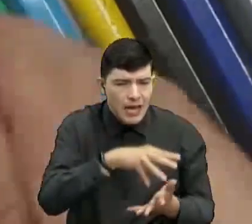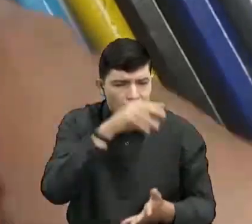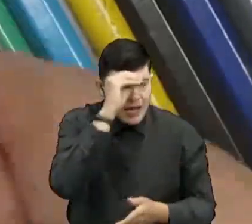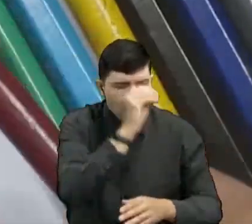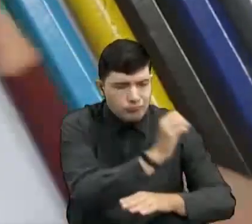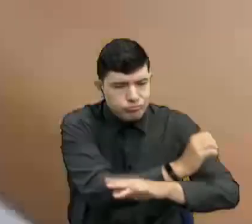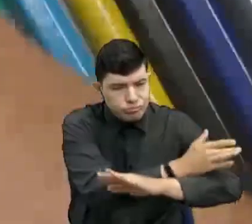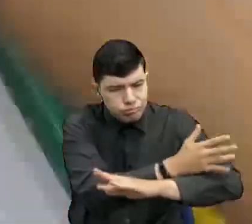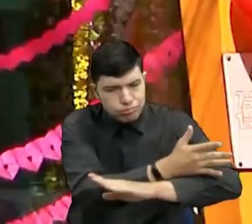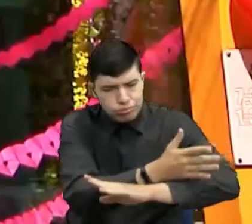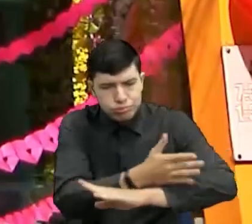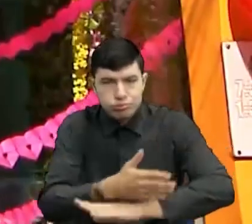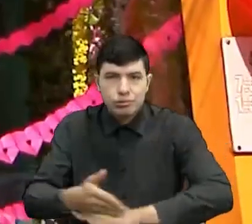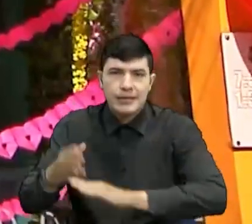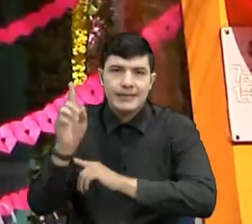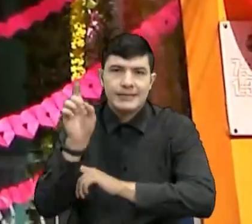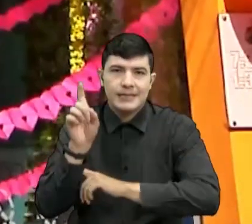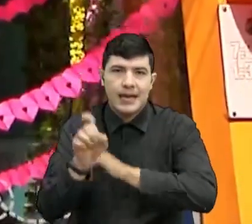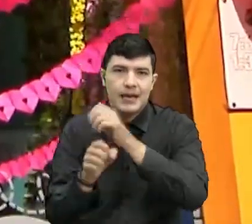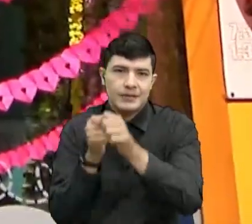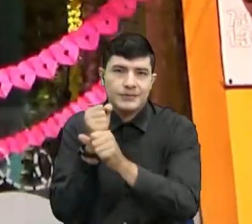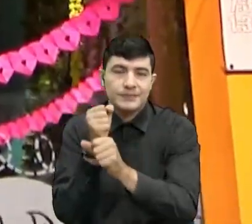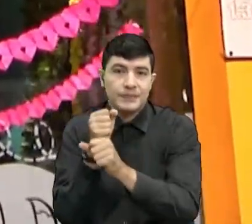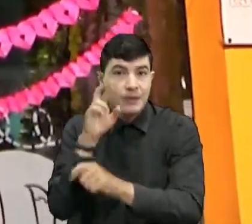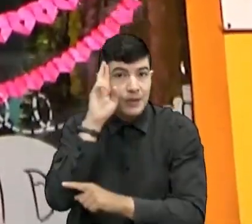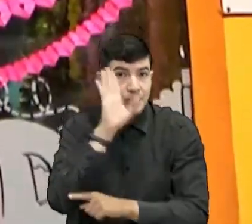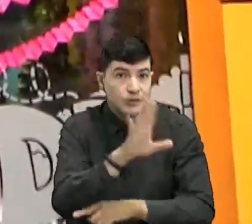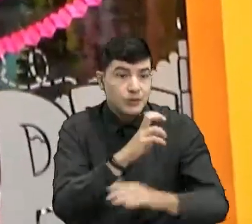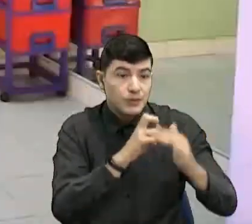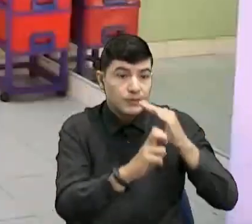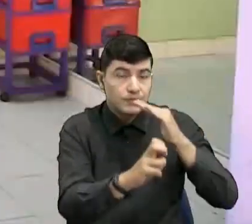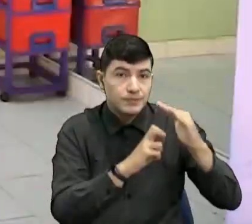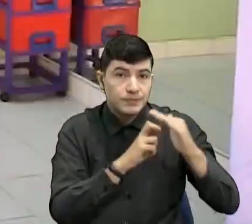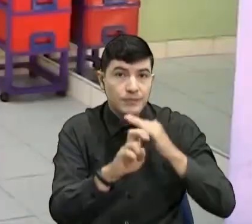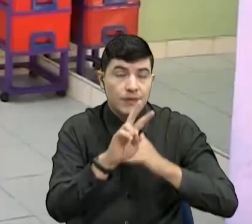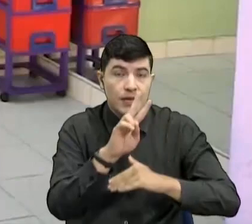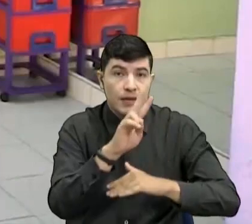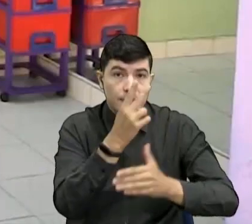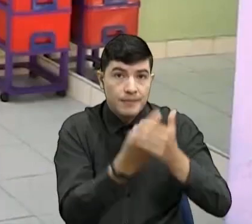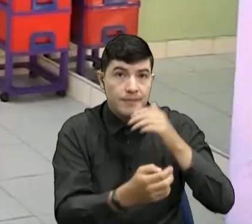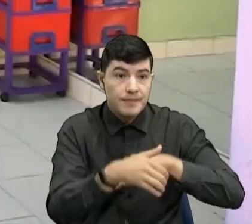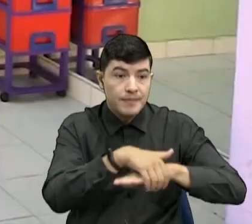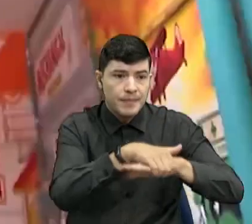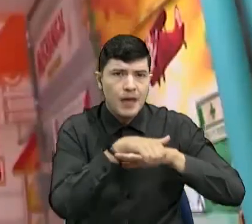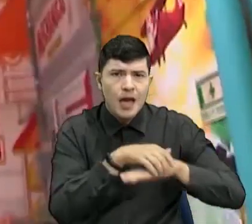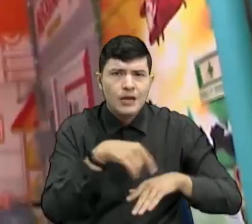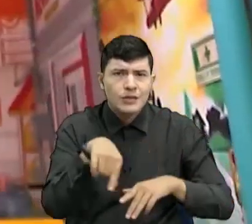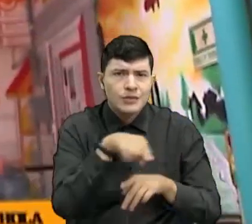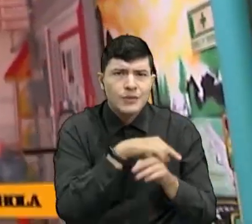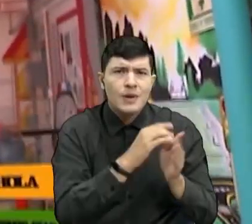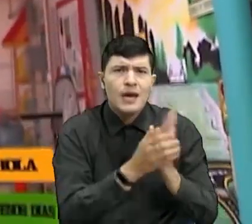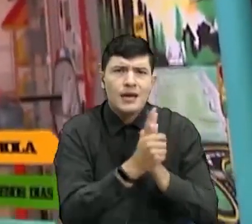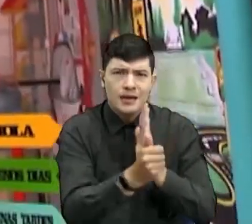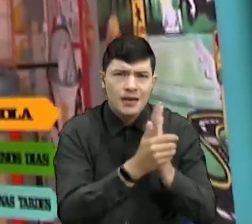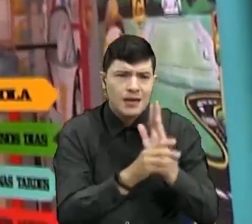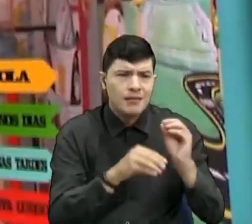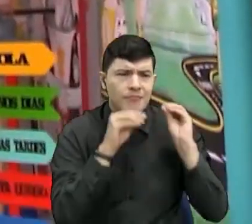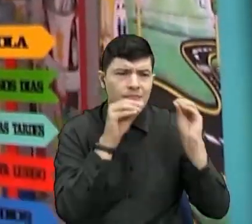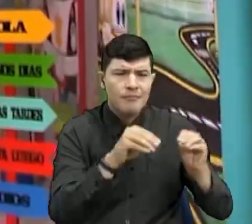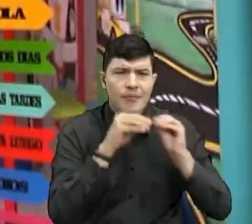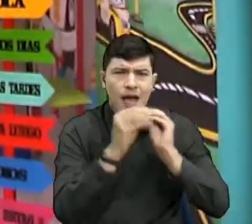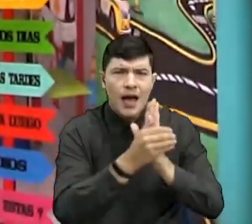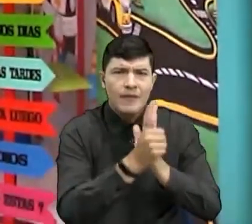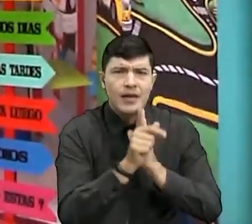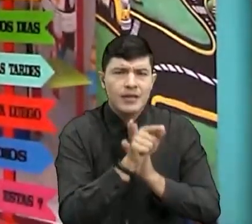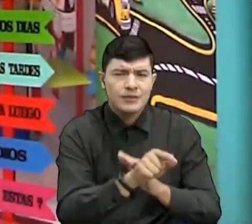cumplir los seis años de edad. En el Jardín Infantil Bilingüe Mi Primer Paso, son expertos en desarrollar y potenciar habilidades